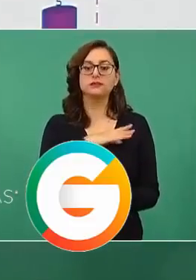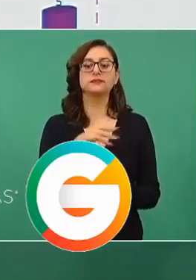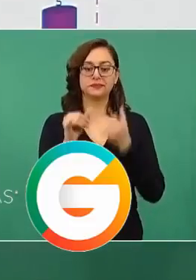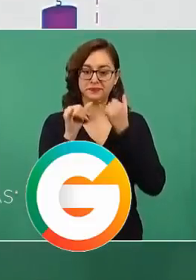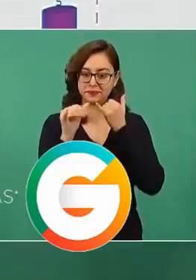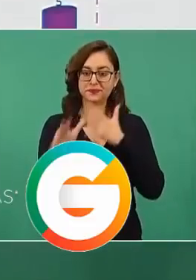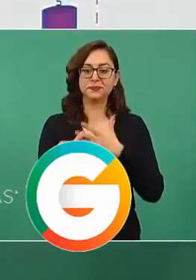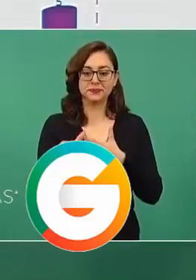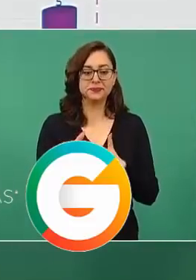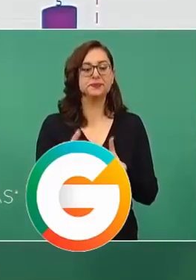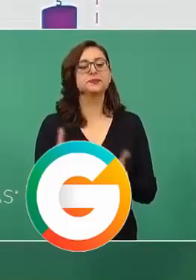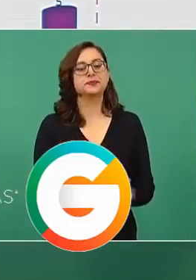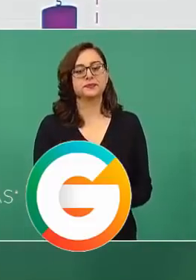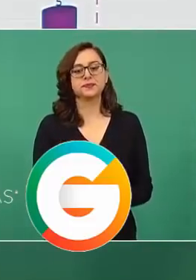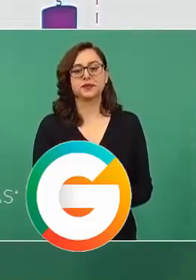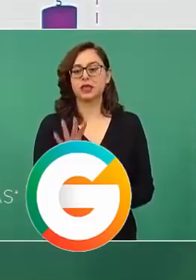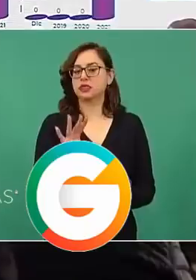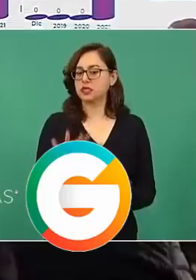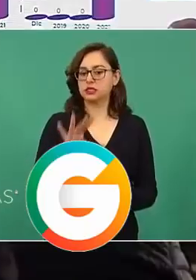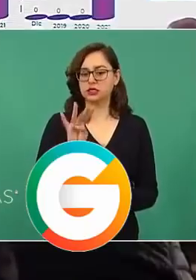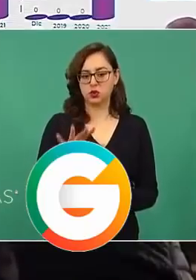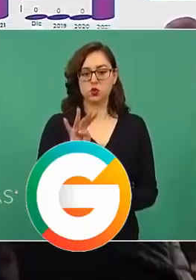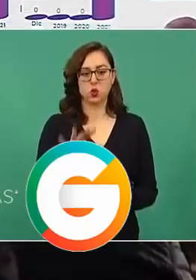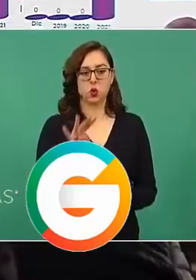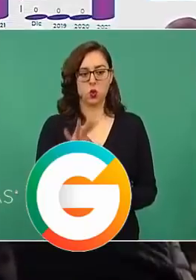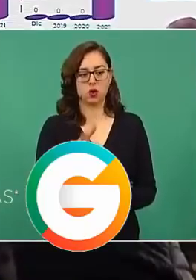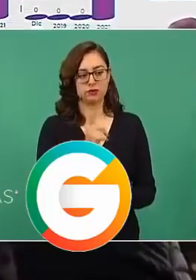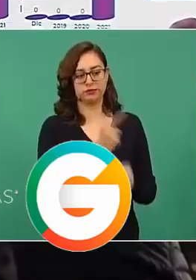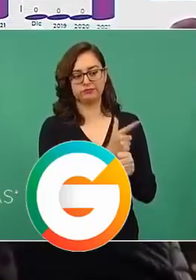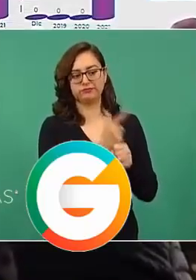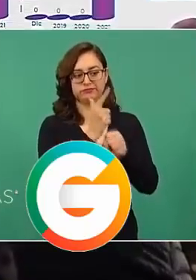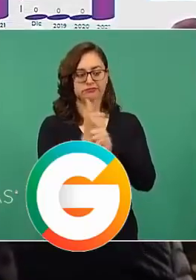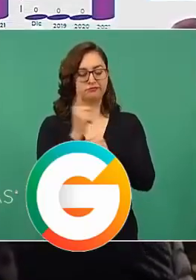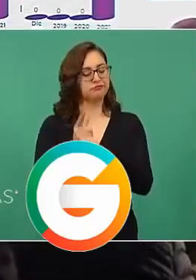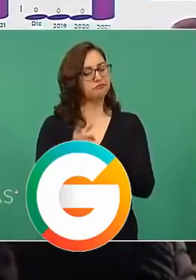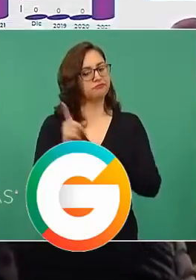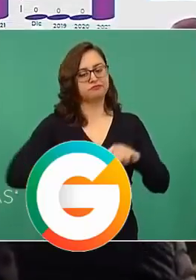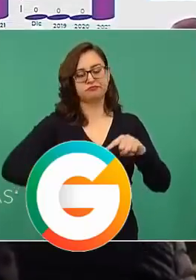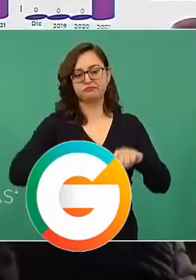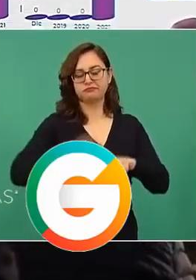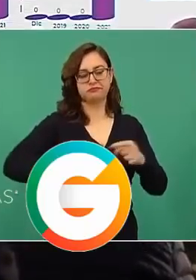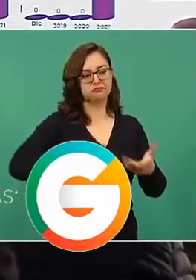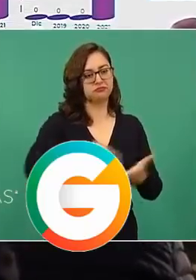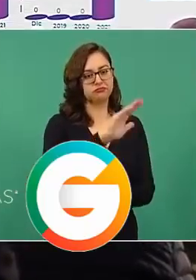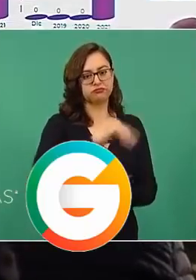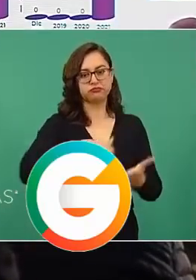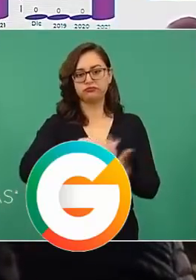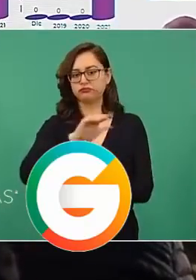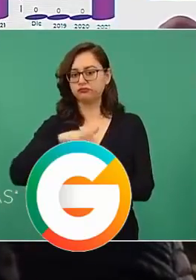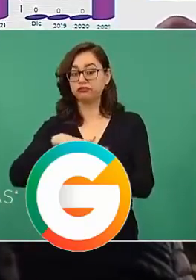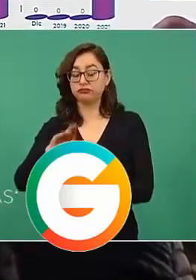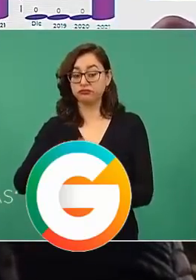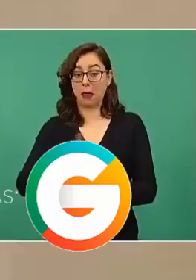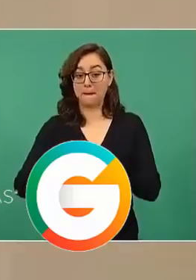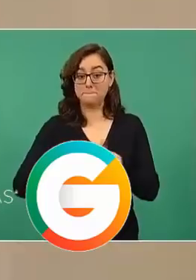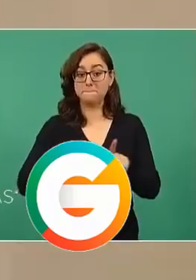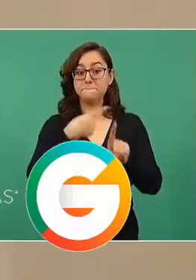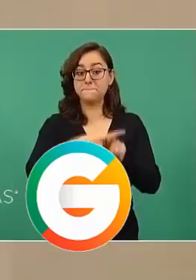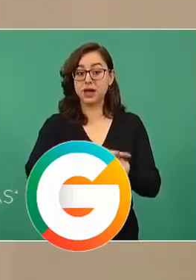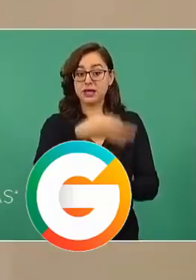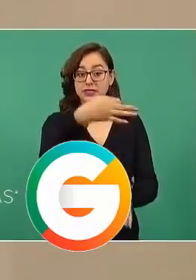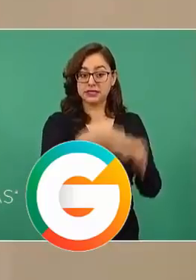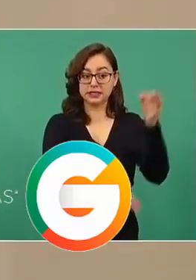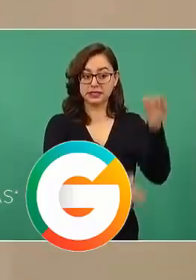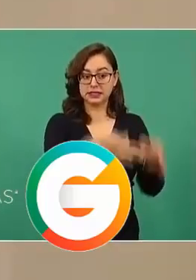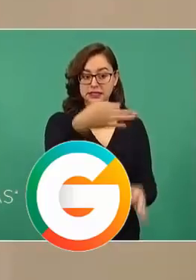destituyeron 19 servidores públicos de COFEPRIS. Continúa el trámite jurídico y ocupamos nosotros cinco